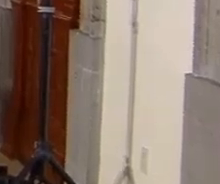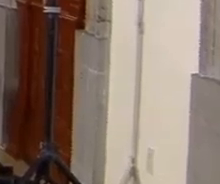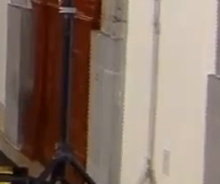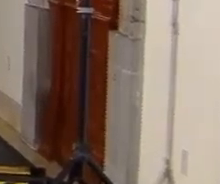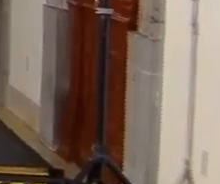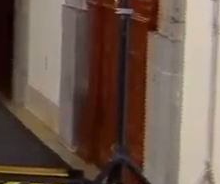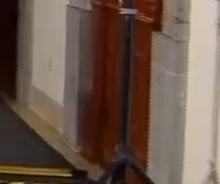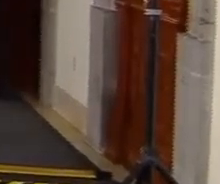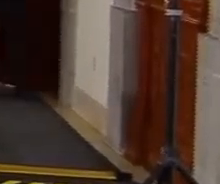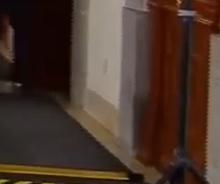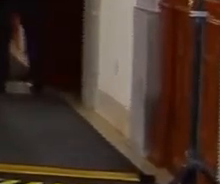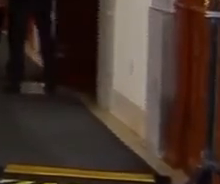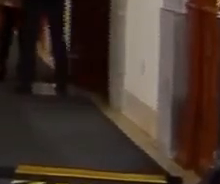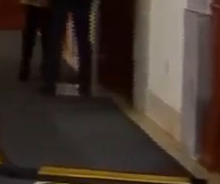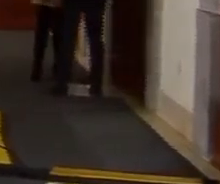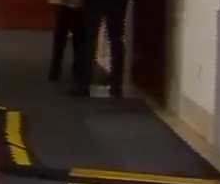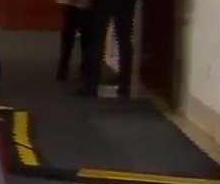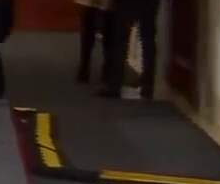Buenos días,